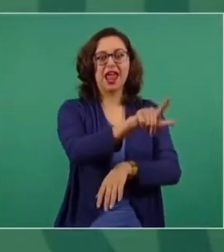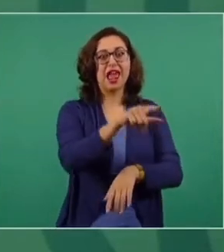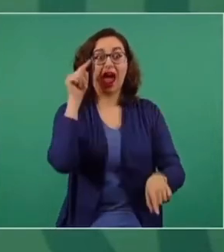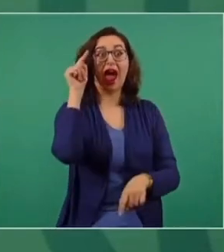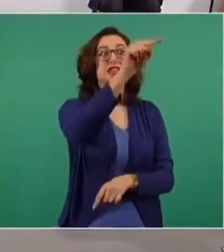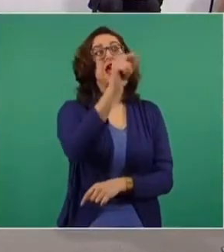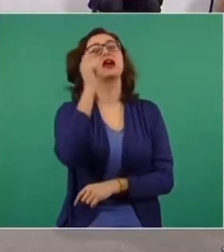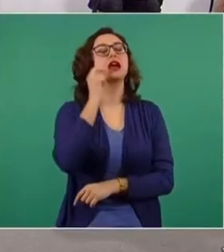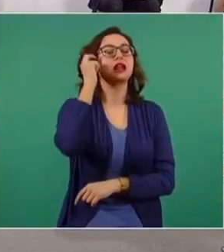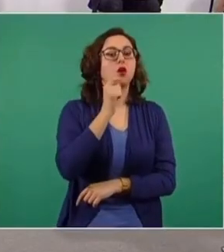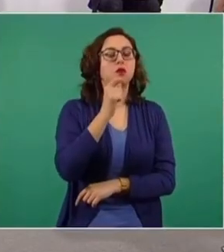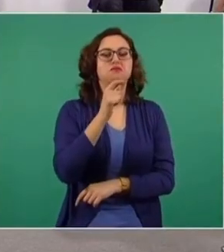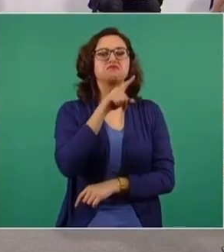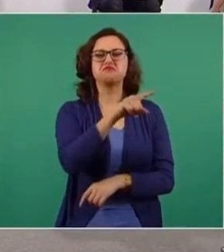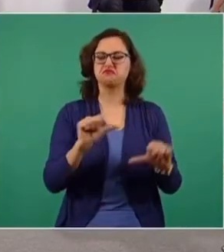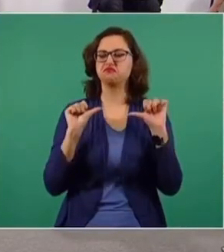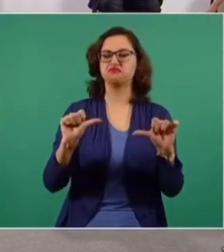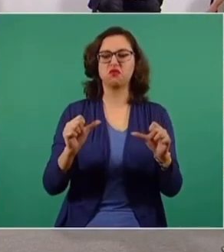En las clases medias.